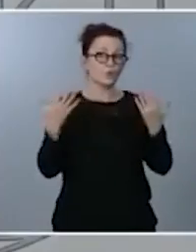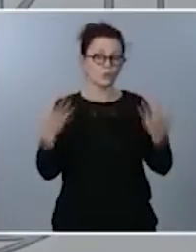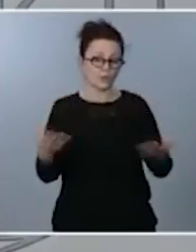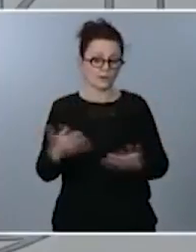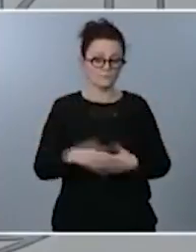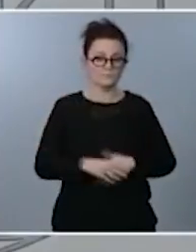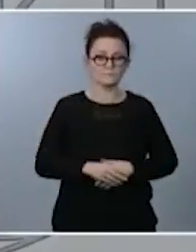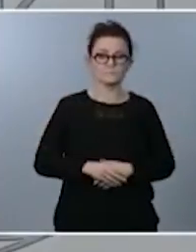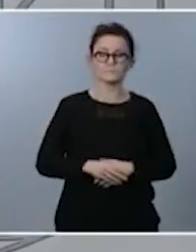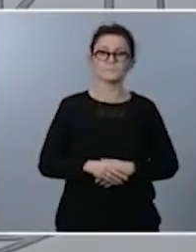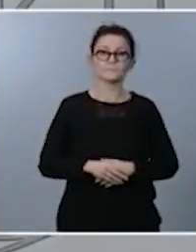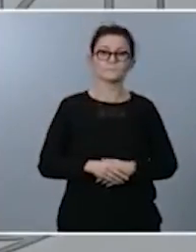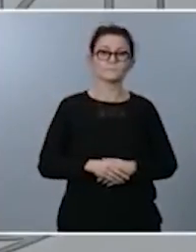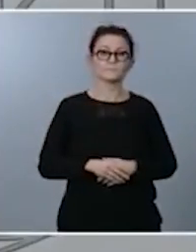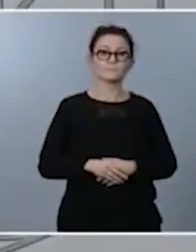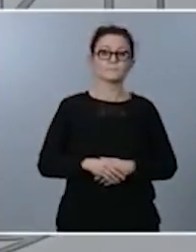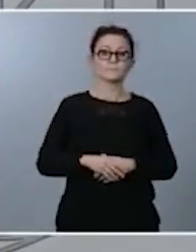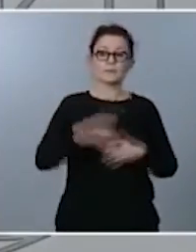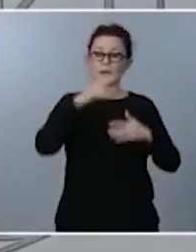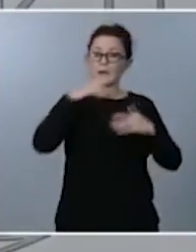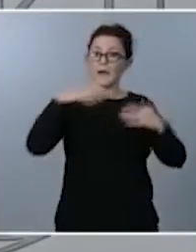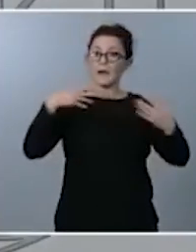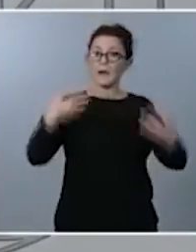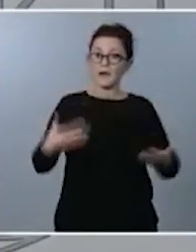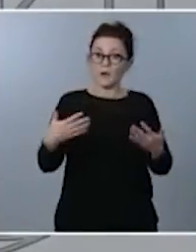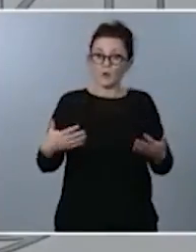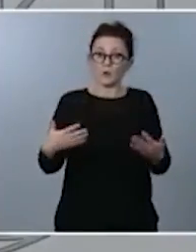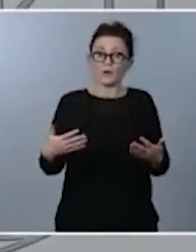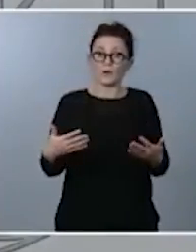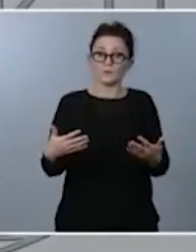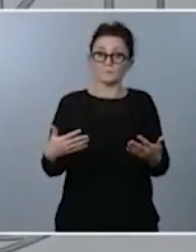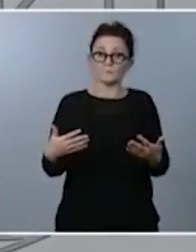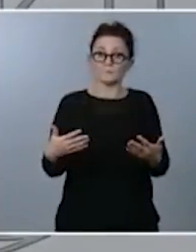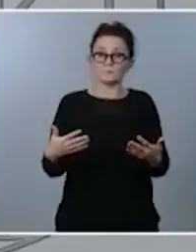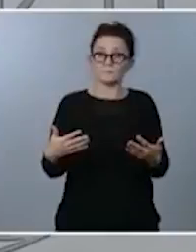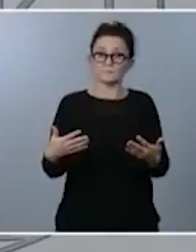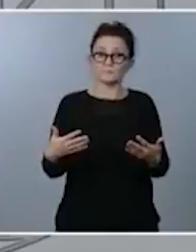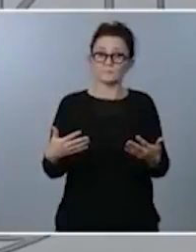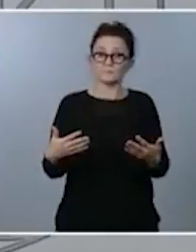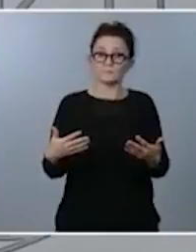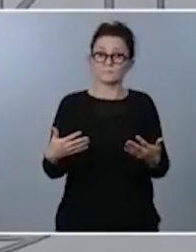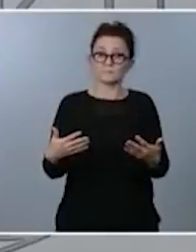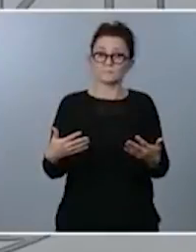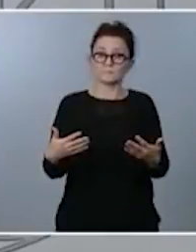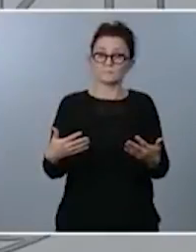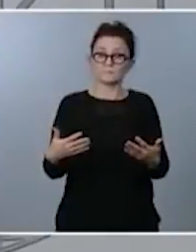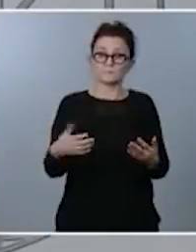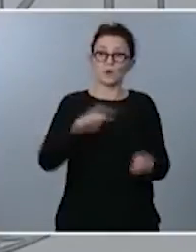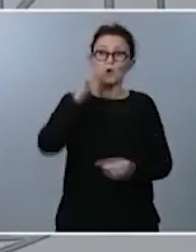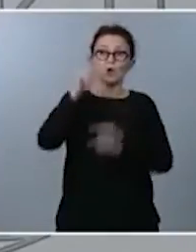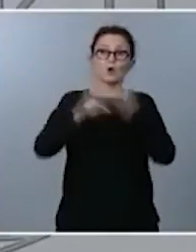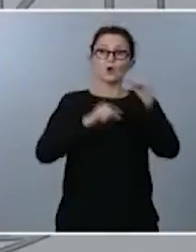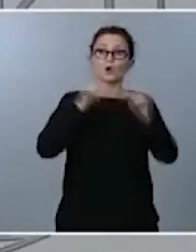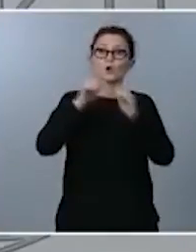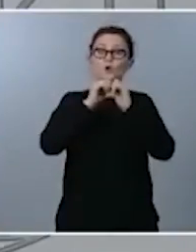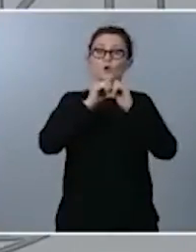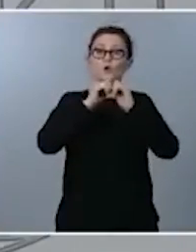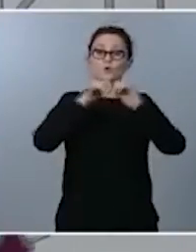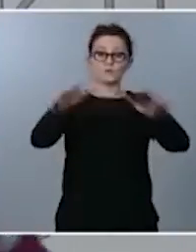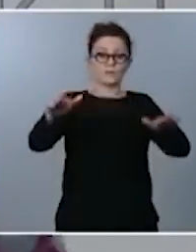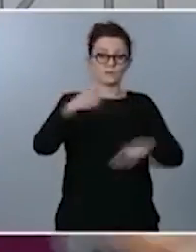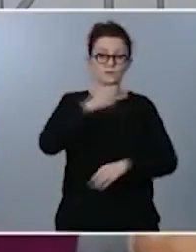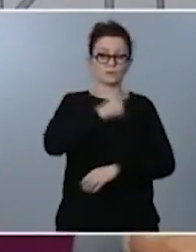de este momento en donde se está incrementando el volumen de contagios en nuestro país cosa que no ha ocurrido